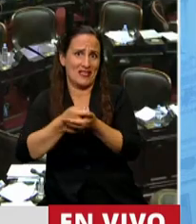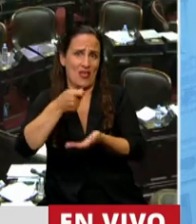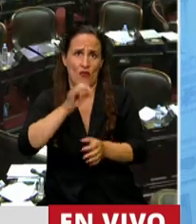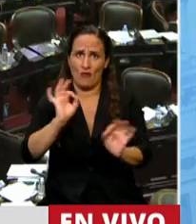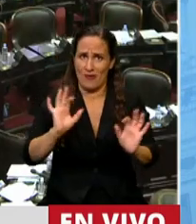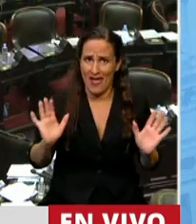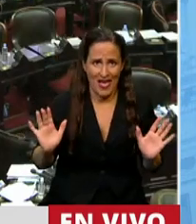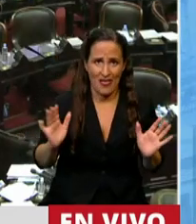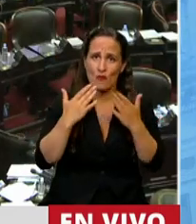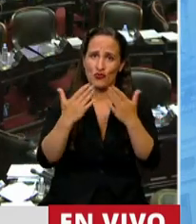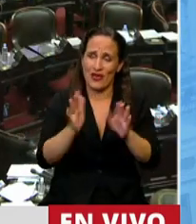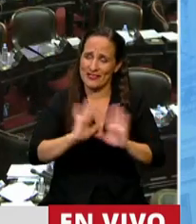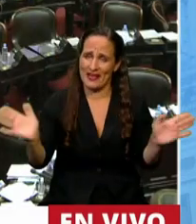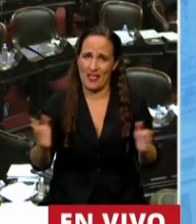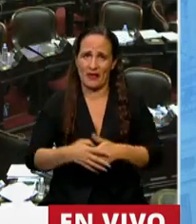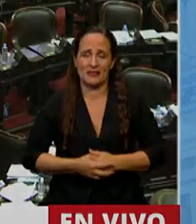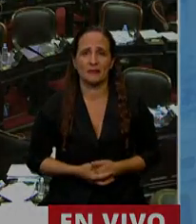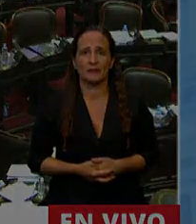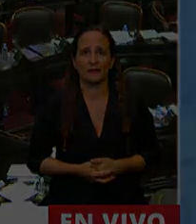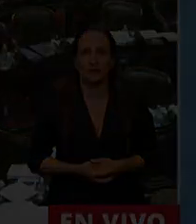Muchas gracias. Nada más, Presidenta. Gracias. Señora Presidenta, exito por el Estado.